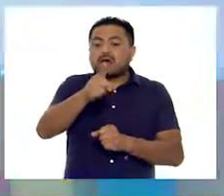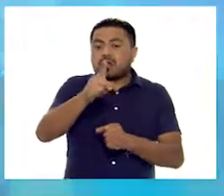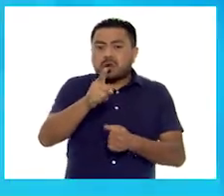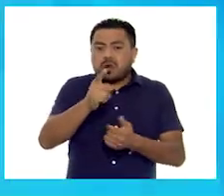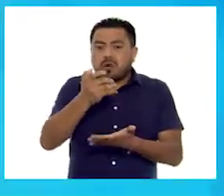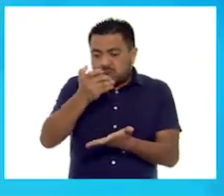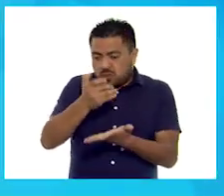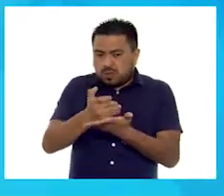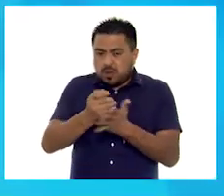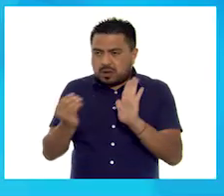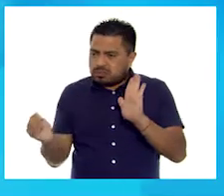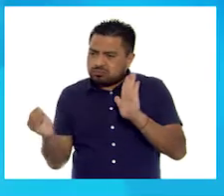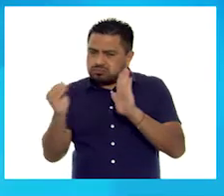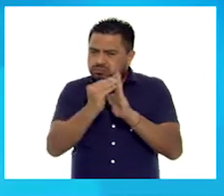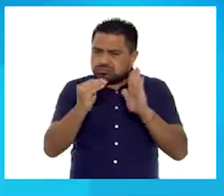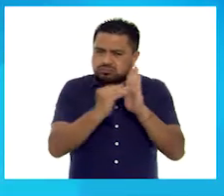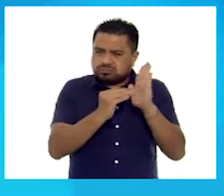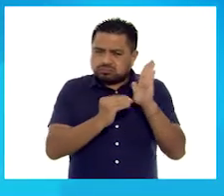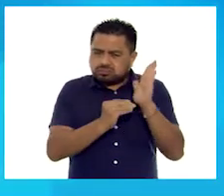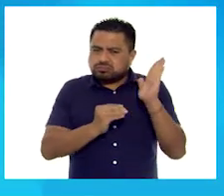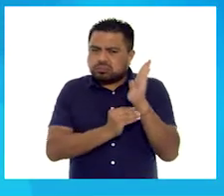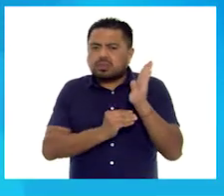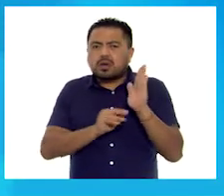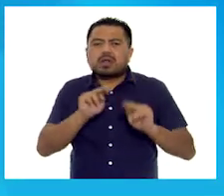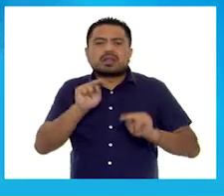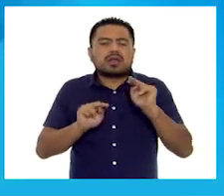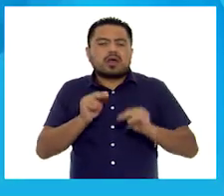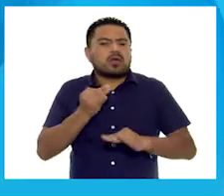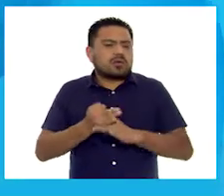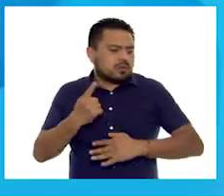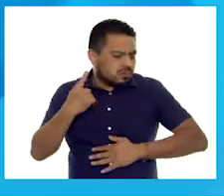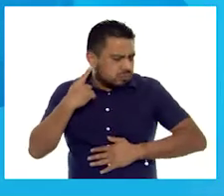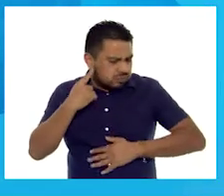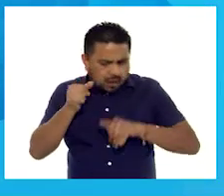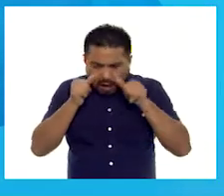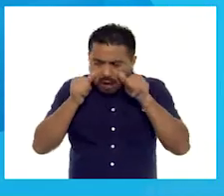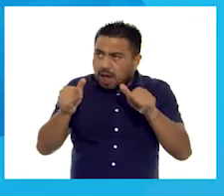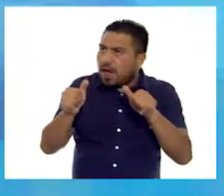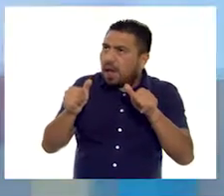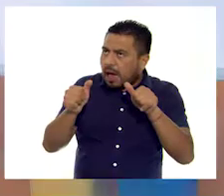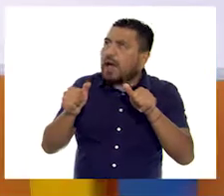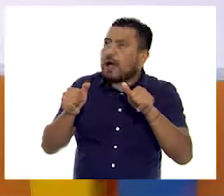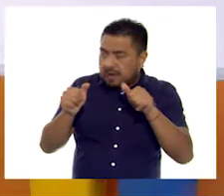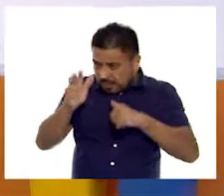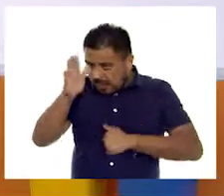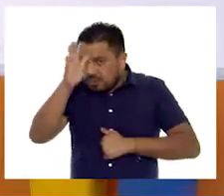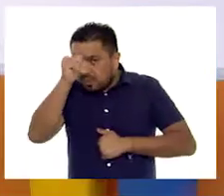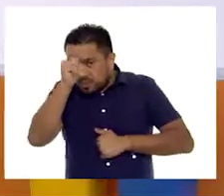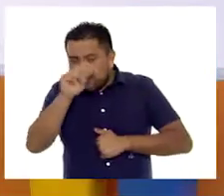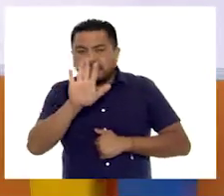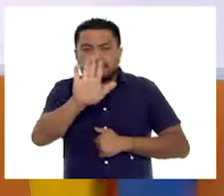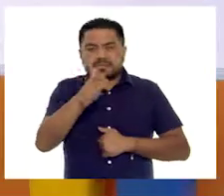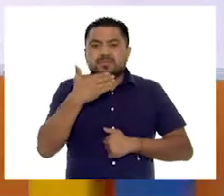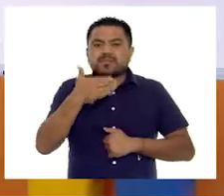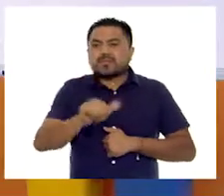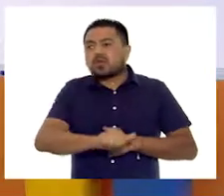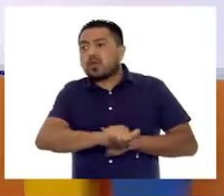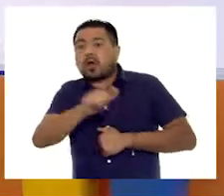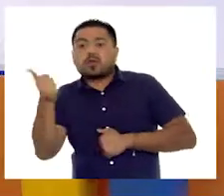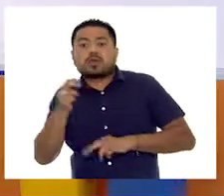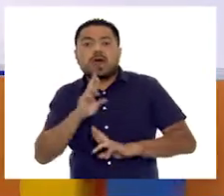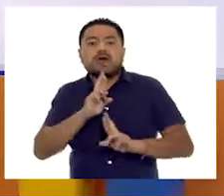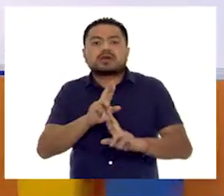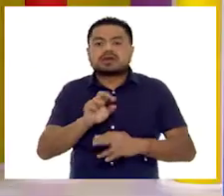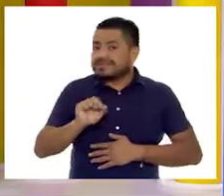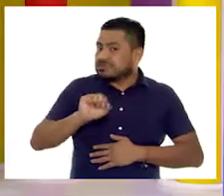vayan colocando rayitas dependiendo de lo que vayan escuchando. ¿De acuerdo? Muy bien. ¿Tenemos alguna otra respuesta?